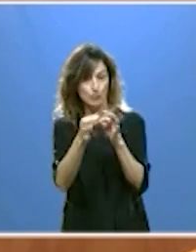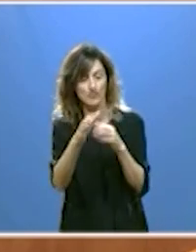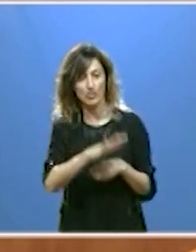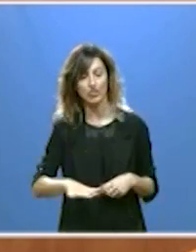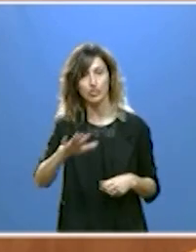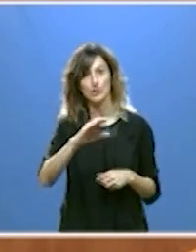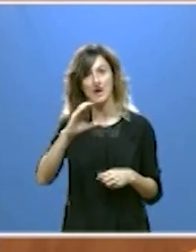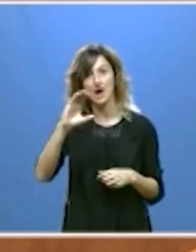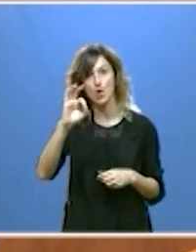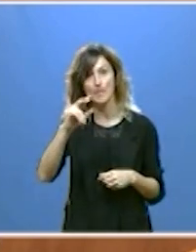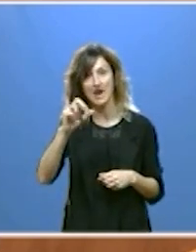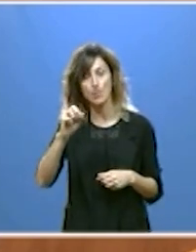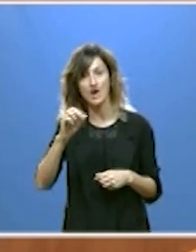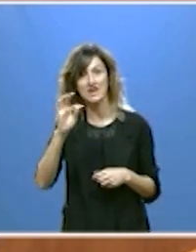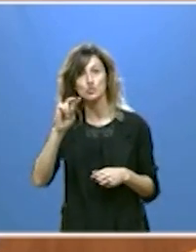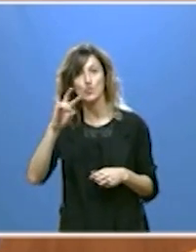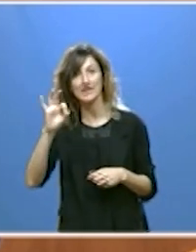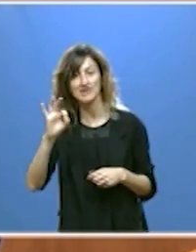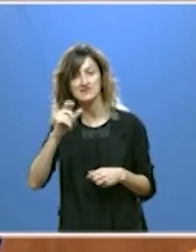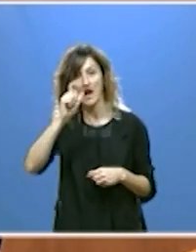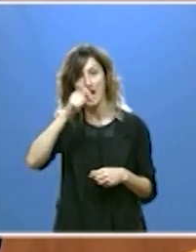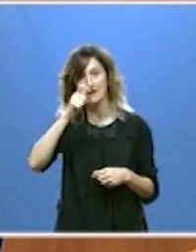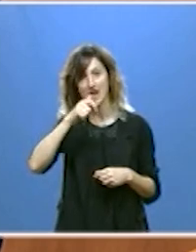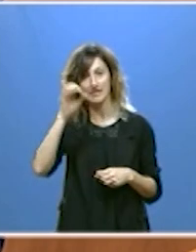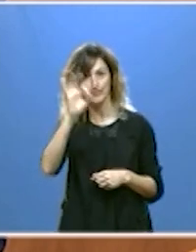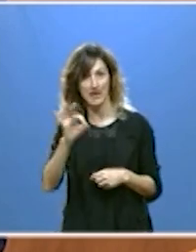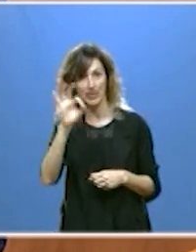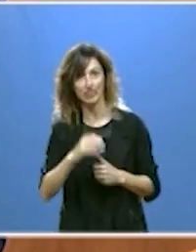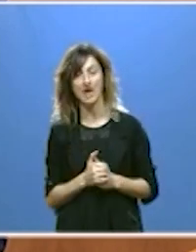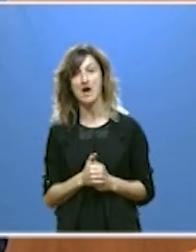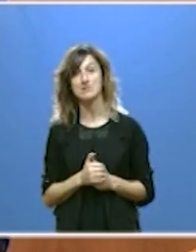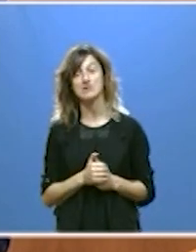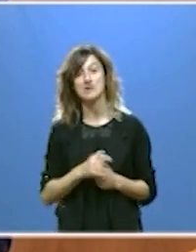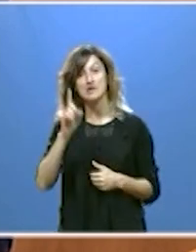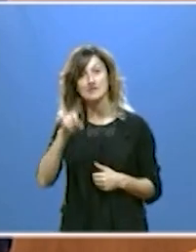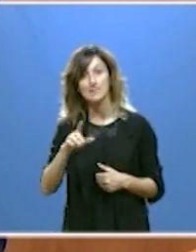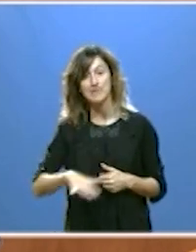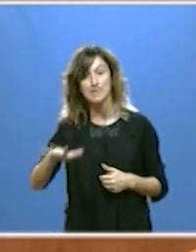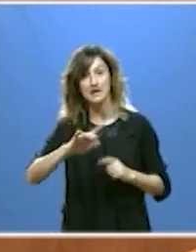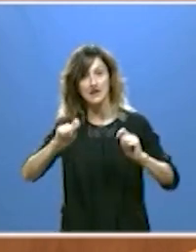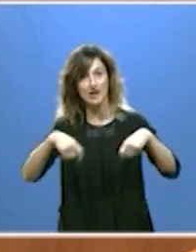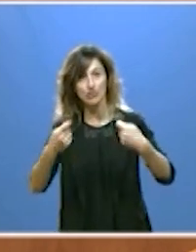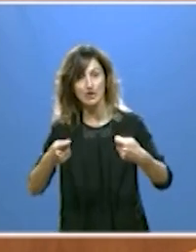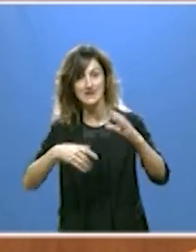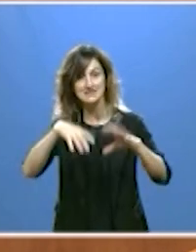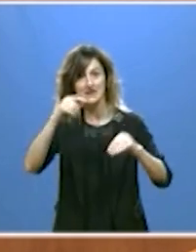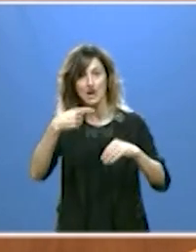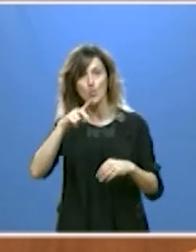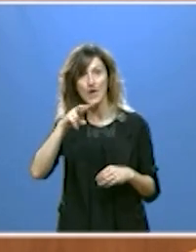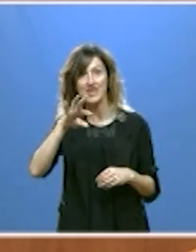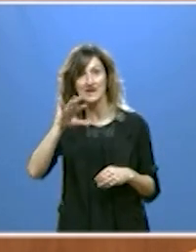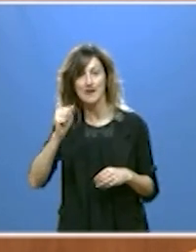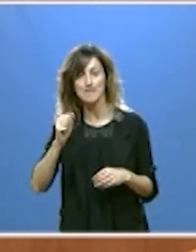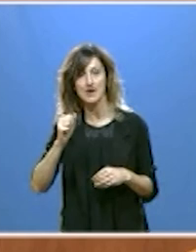el parque de Cobalagua y Las Tuerces en Aguilar de Campó en Palencia y también en el parque nacional de la Sierra de Guadarrama en el